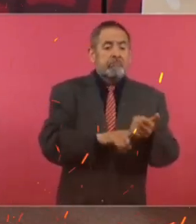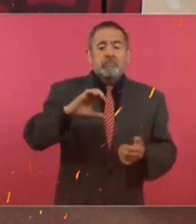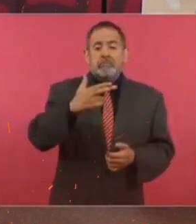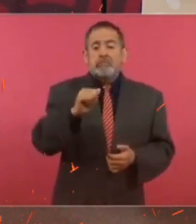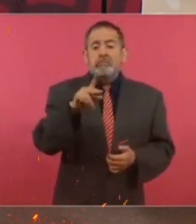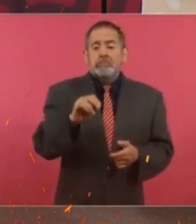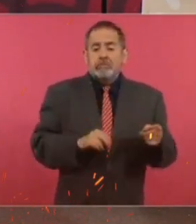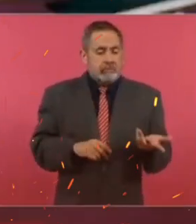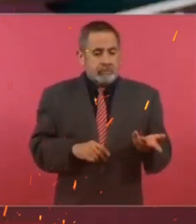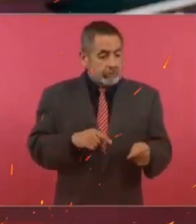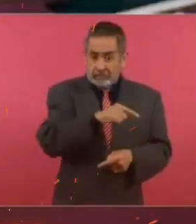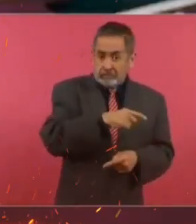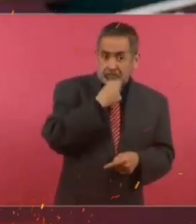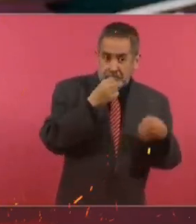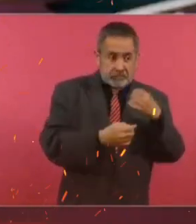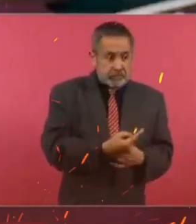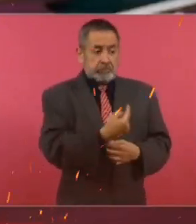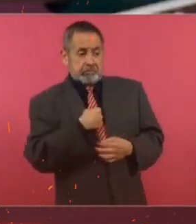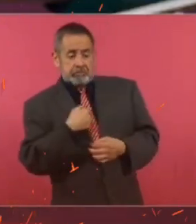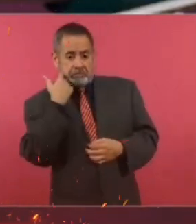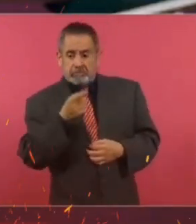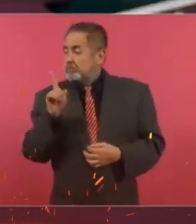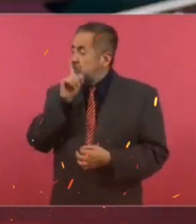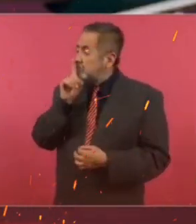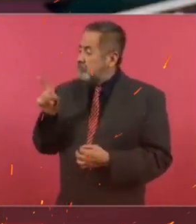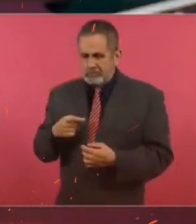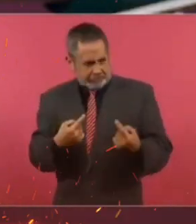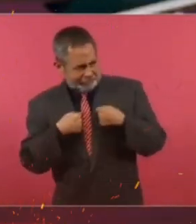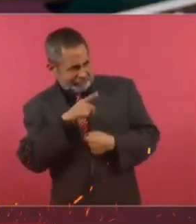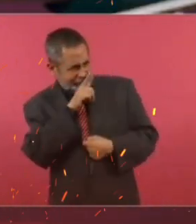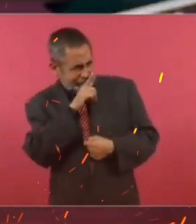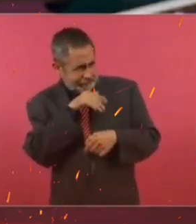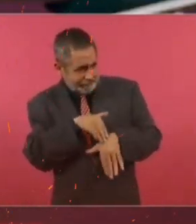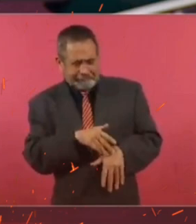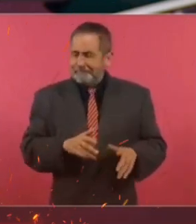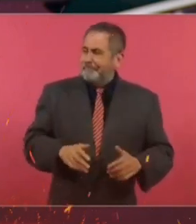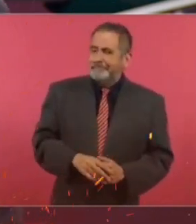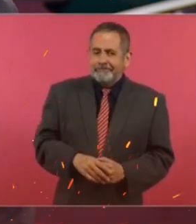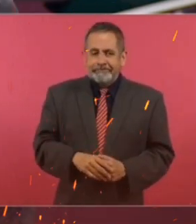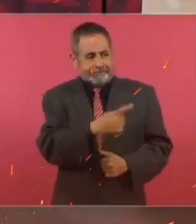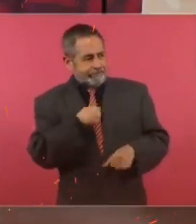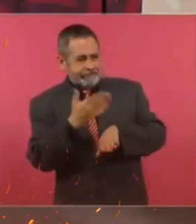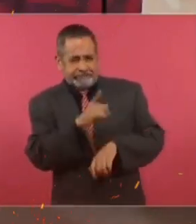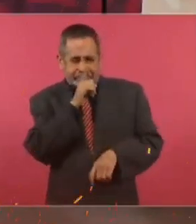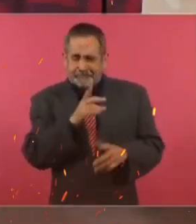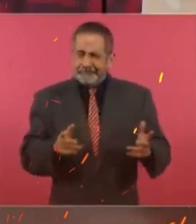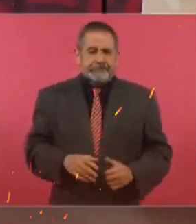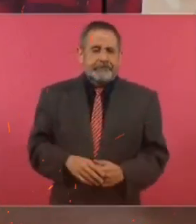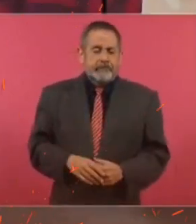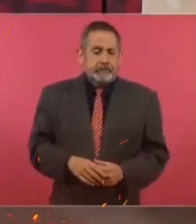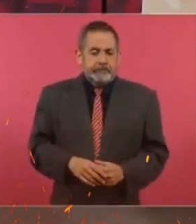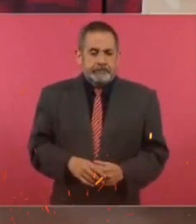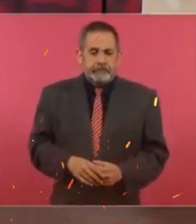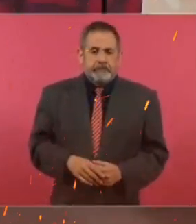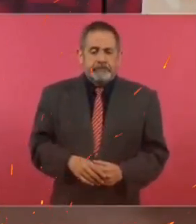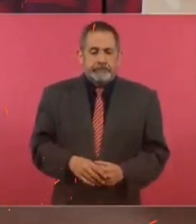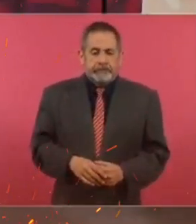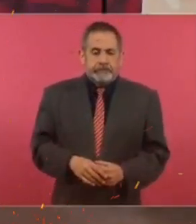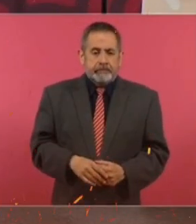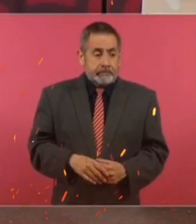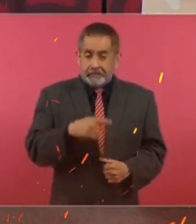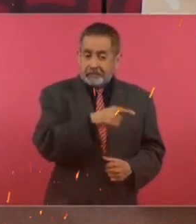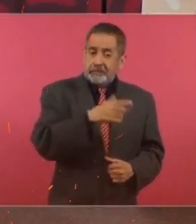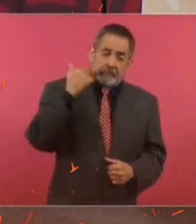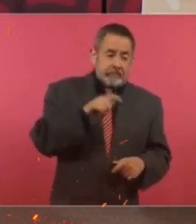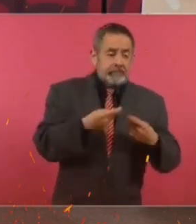me está silenciando o queriéndome callar, silenciar, censurar, le